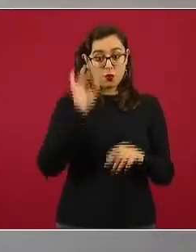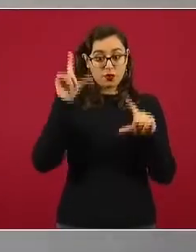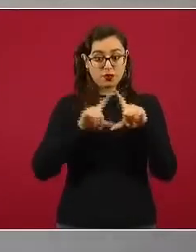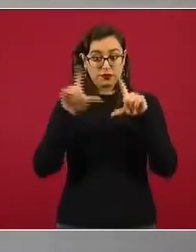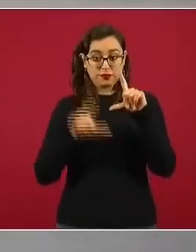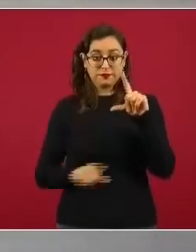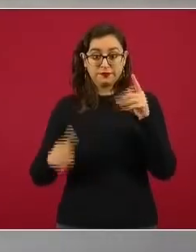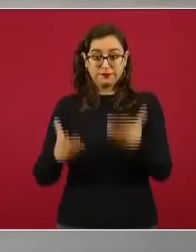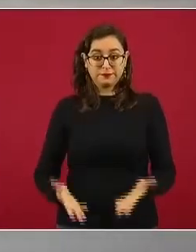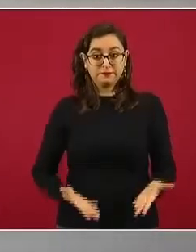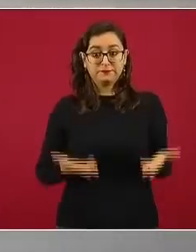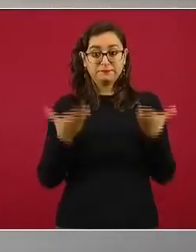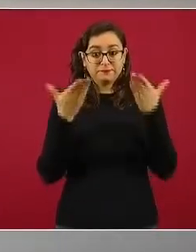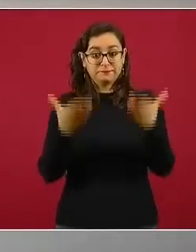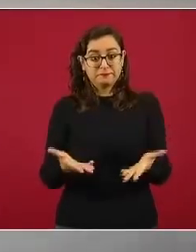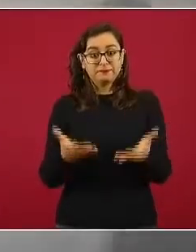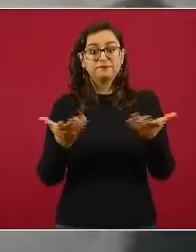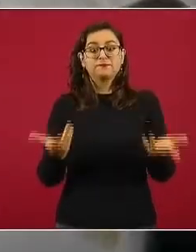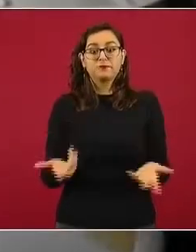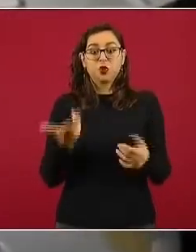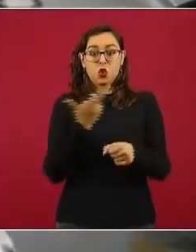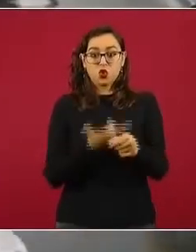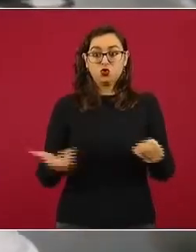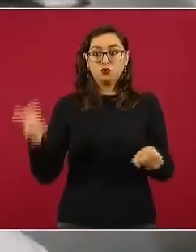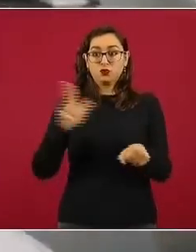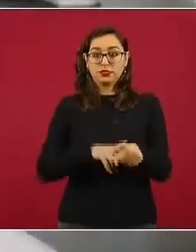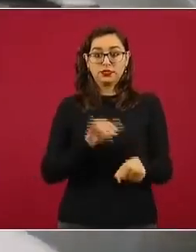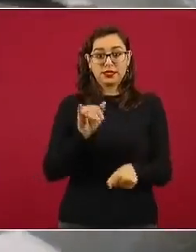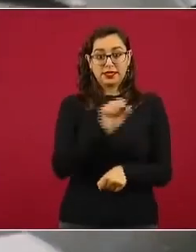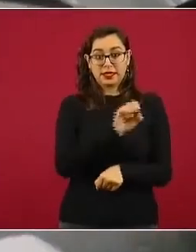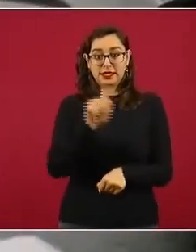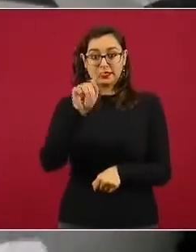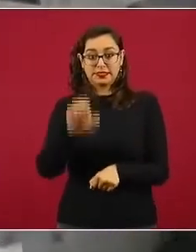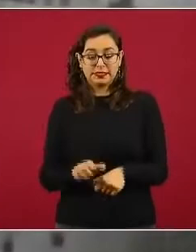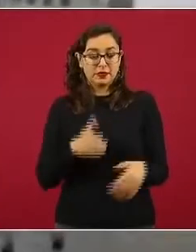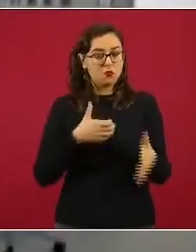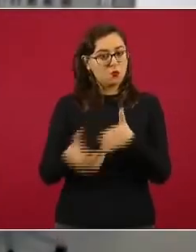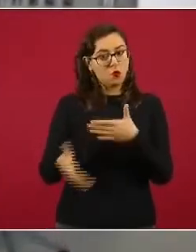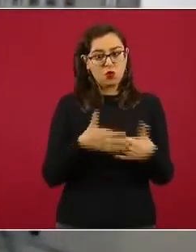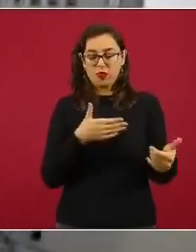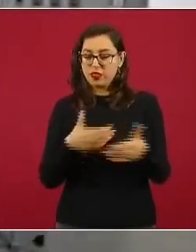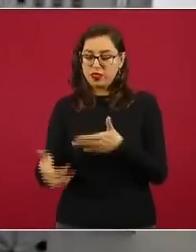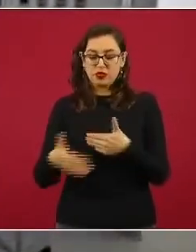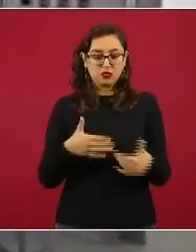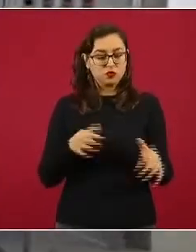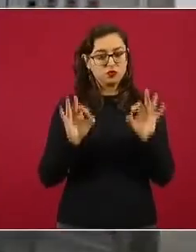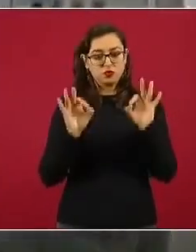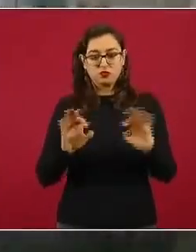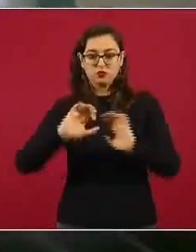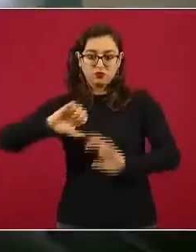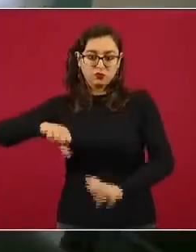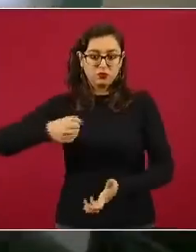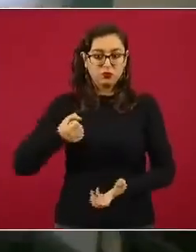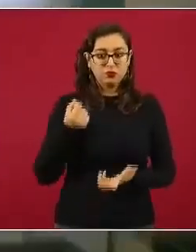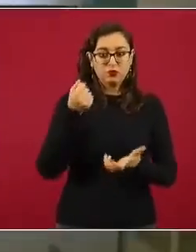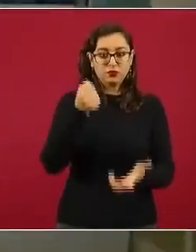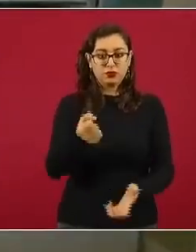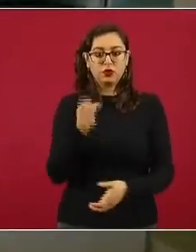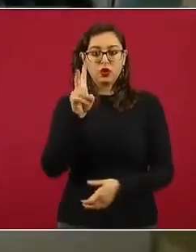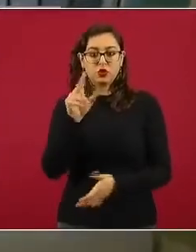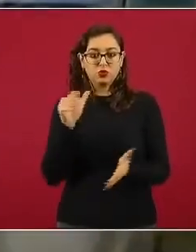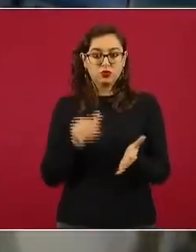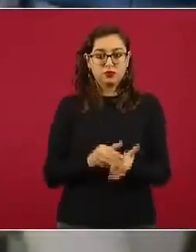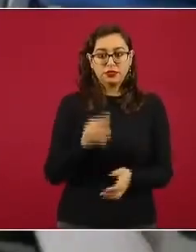más lo necesitamos, el hospital del Issste más moderno de Latinoamérica, con una inversión superior a los 2